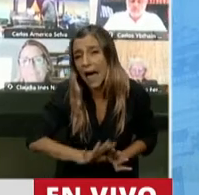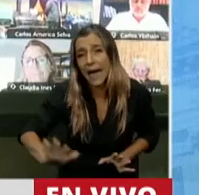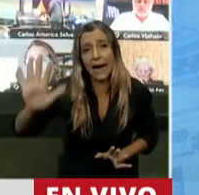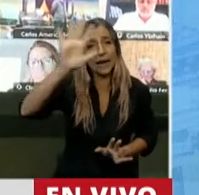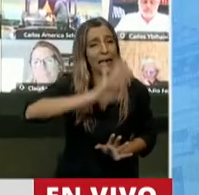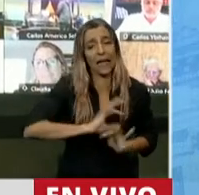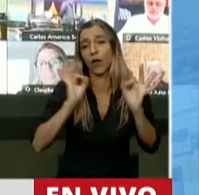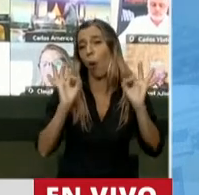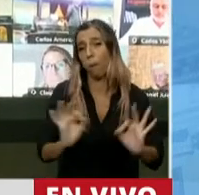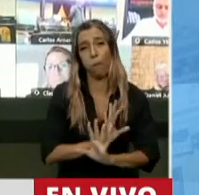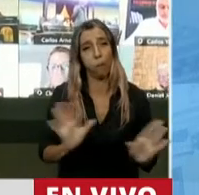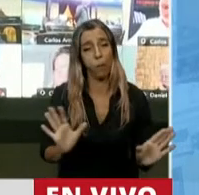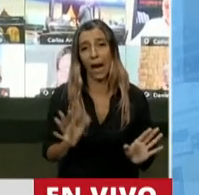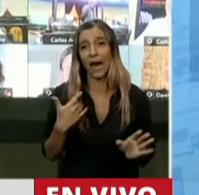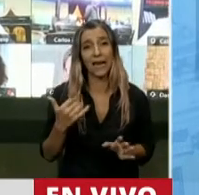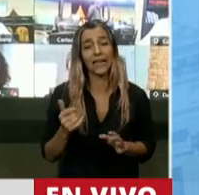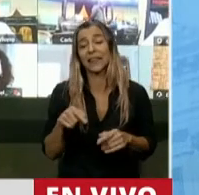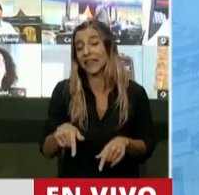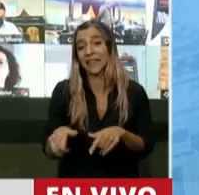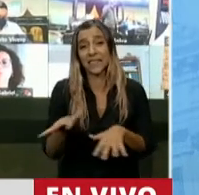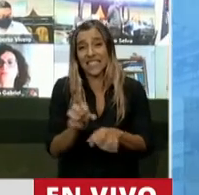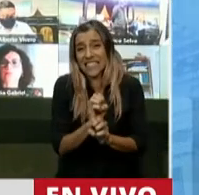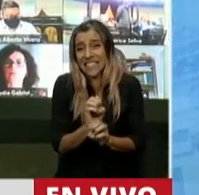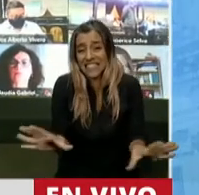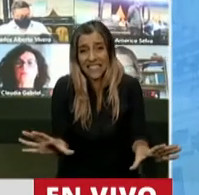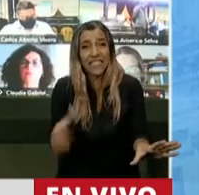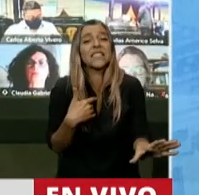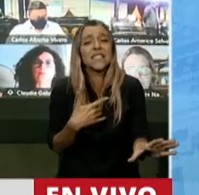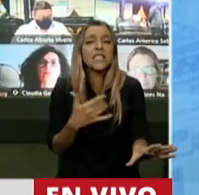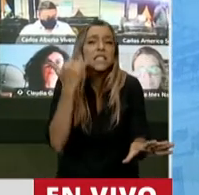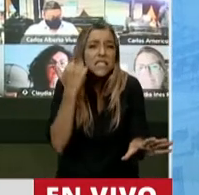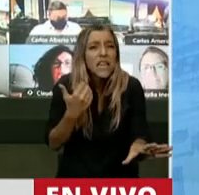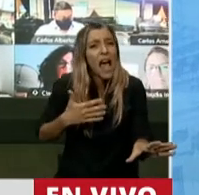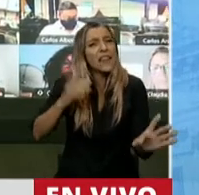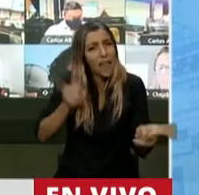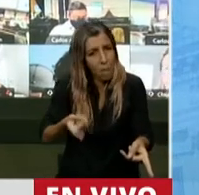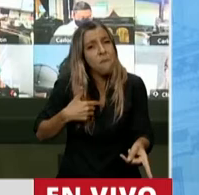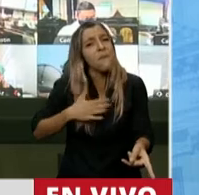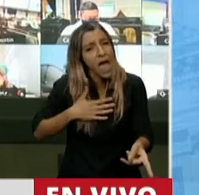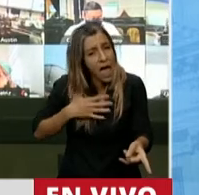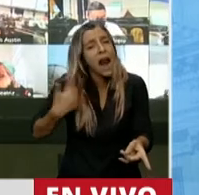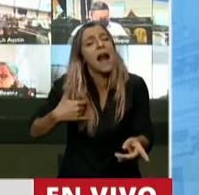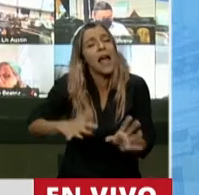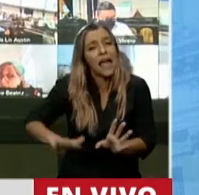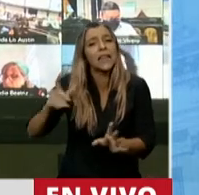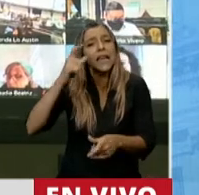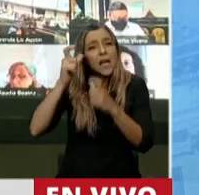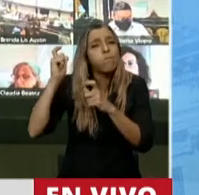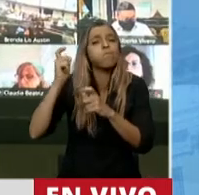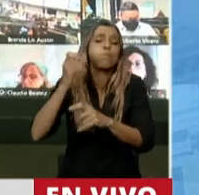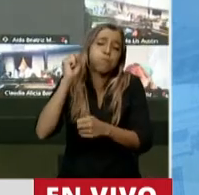territorio desconocido de crisis, a pesar de que tenemos una experiencia de crisis enorme a lo largo de los años de nuestro país,